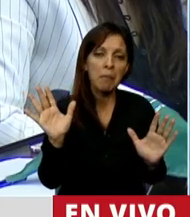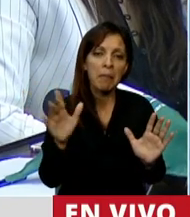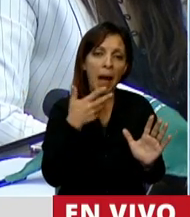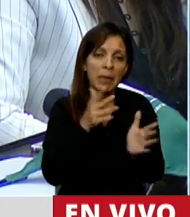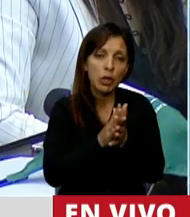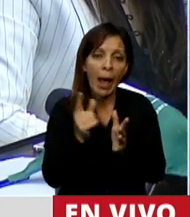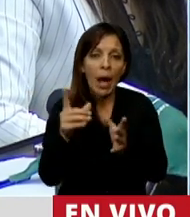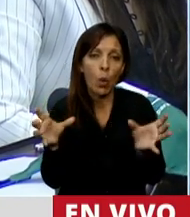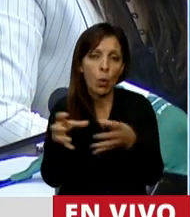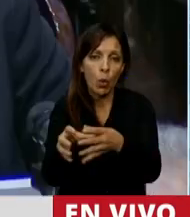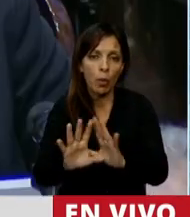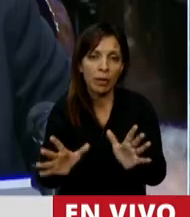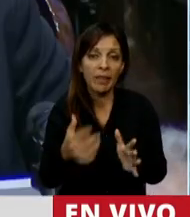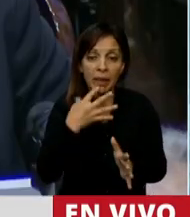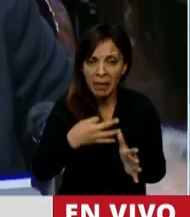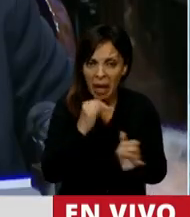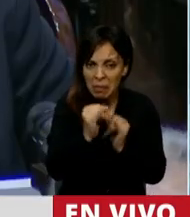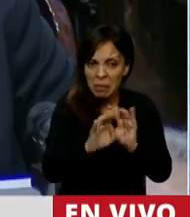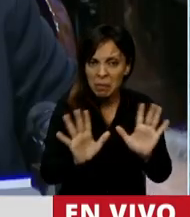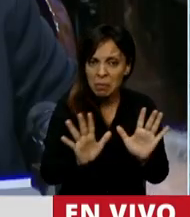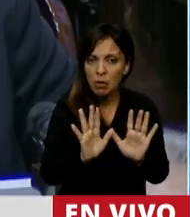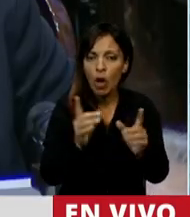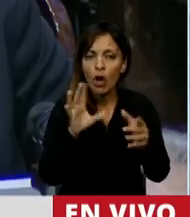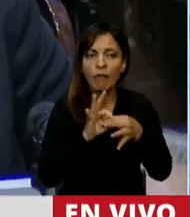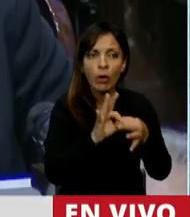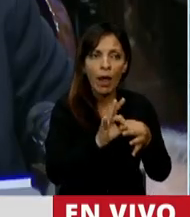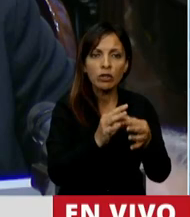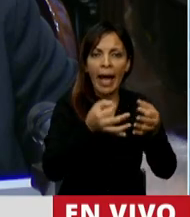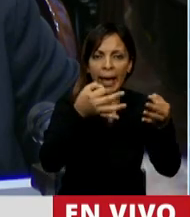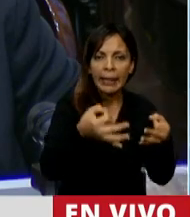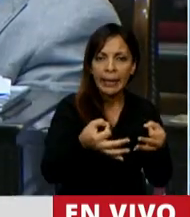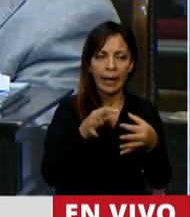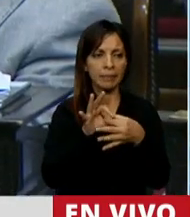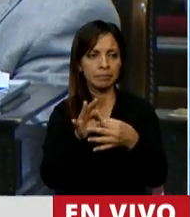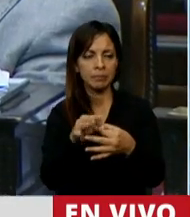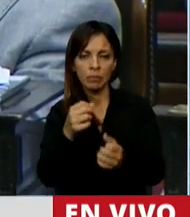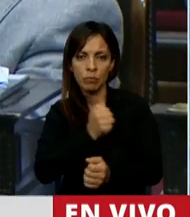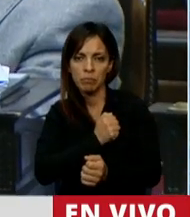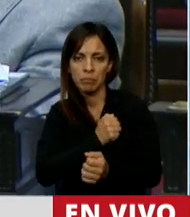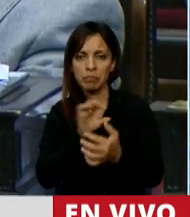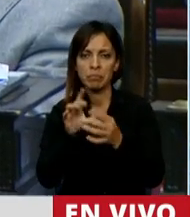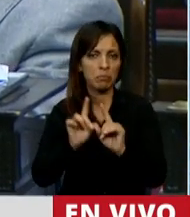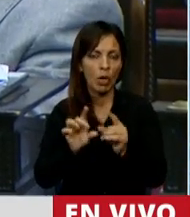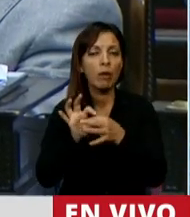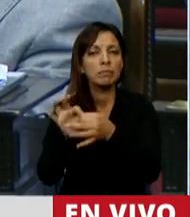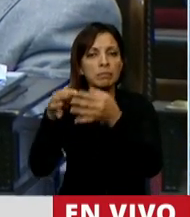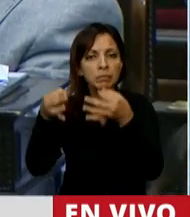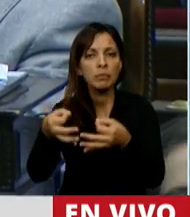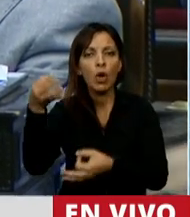mis fundamentos, como lo verán, no son ni éticos, ni religiosos, ni morales, son jurídicos.